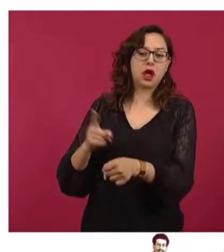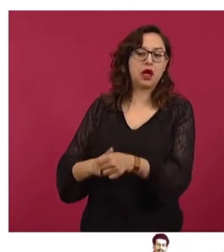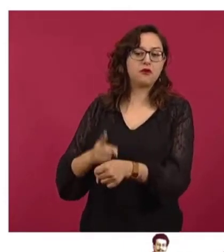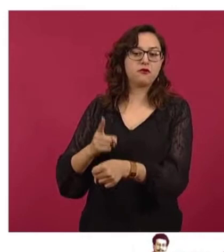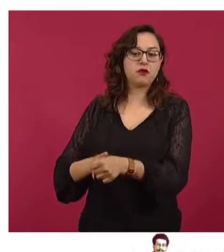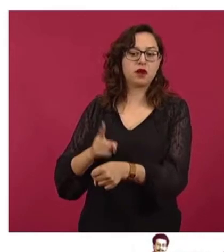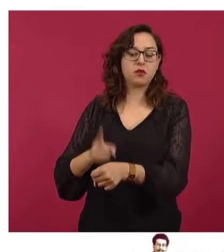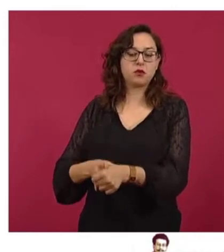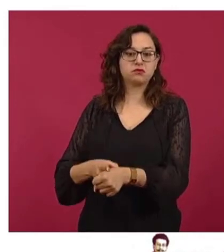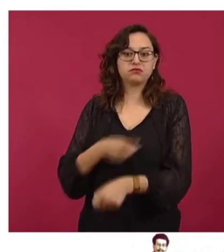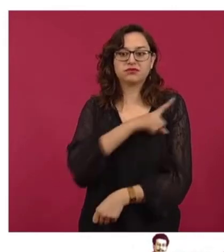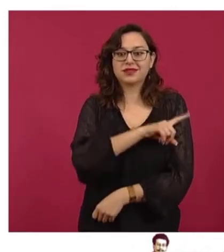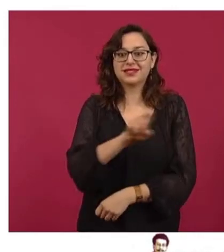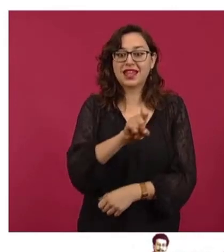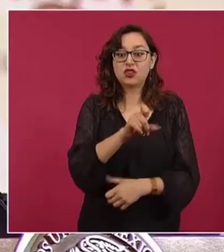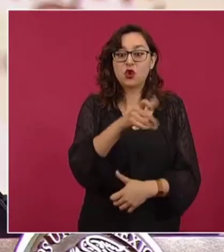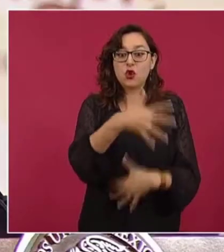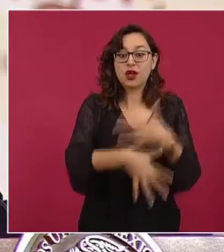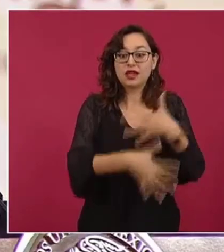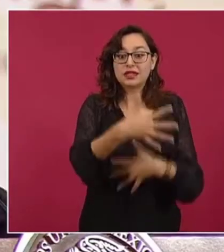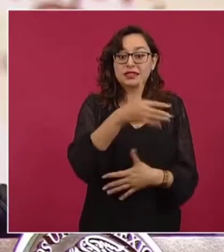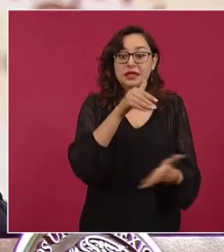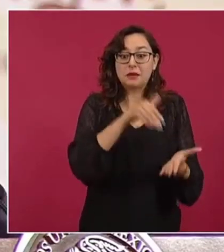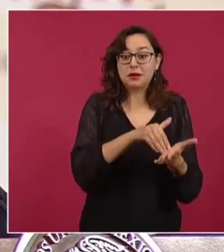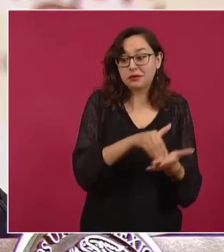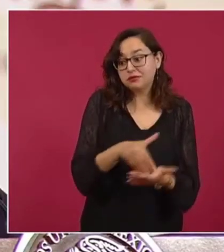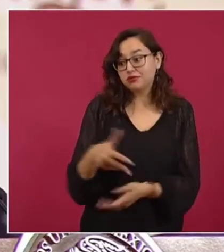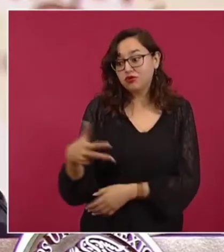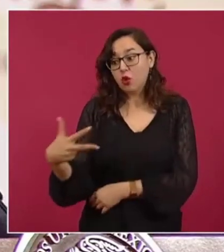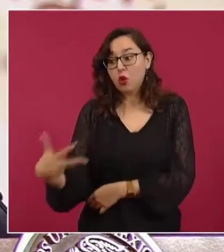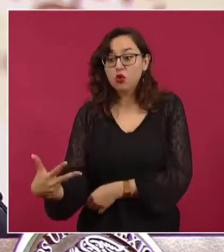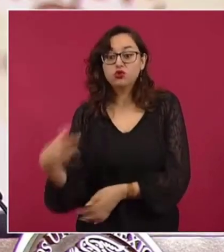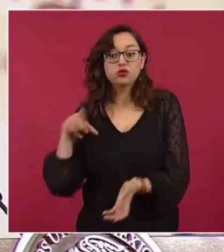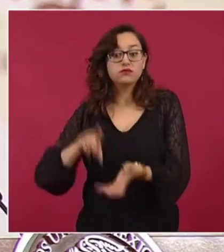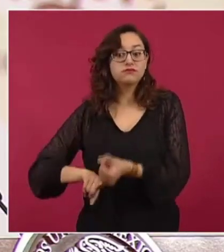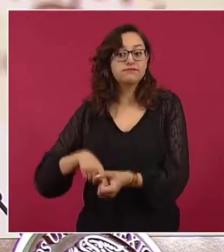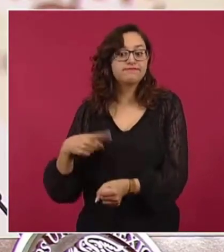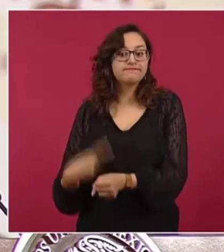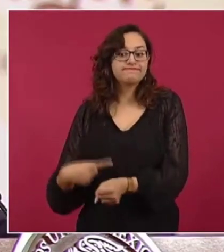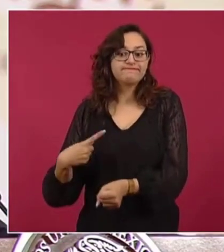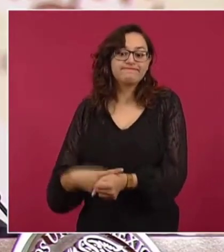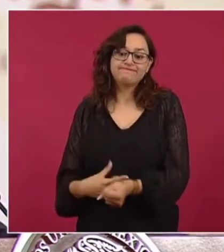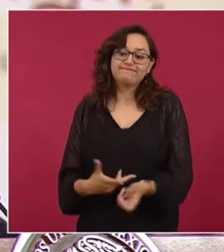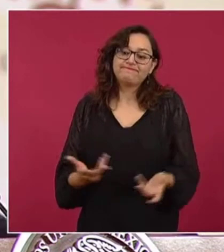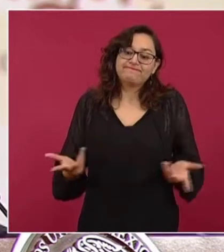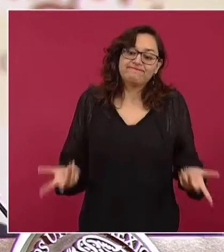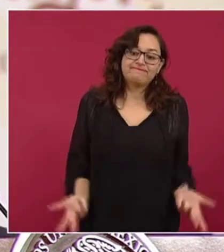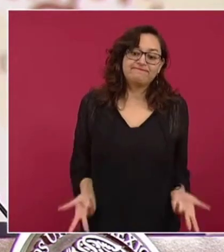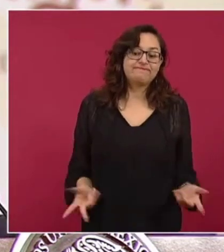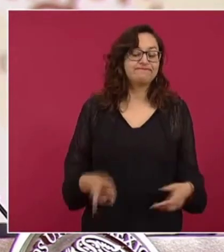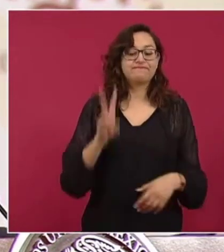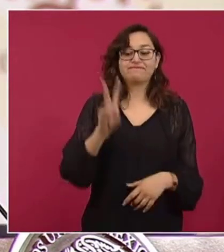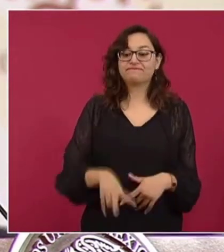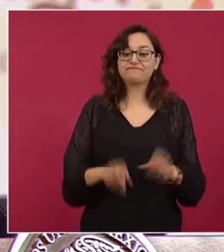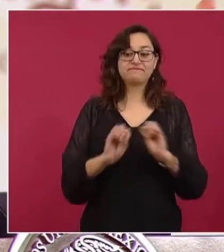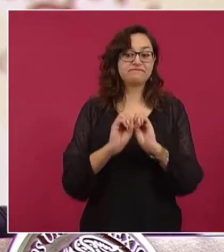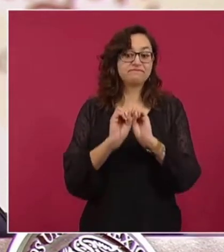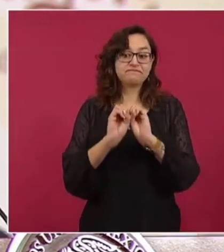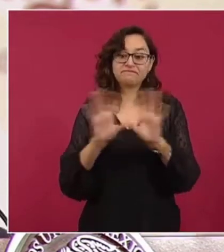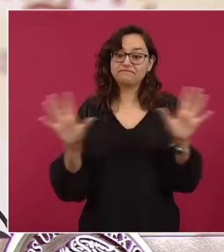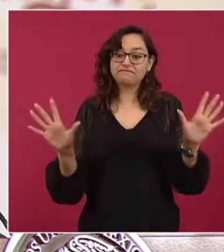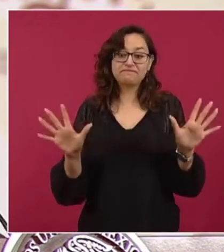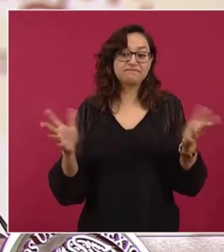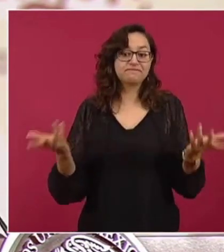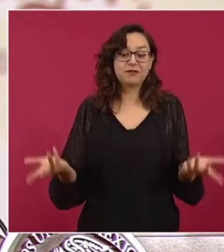Entonces, el mensaje es muy claro. Gracias, Carlos Guzmán, de Aban Noticias, por preguntarlo. Lo que dijo la maestra Delfina, estamos completamente de acuerdo, lo hemos